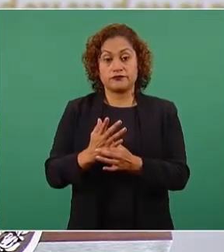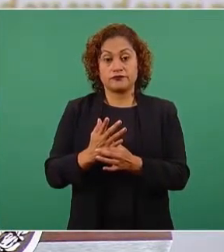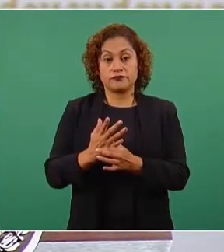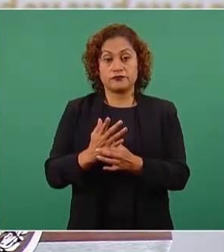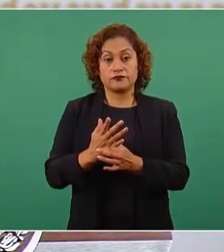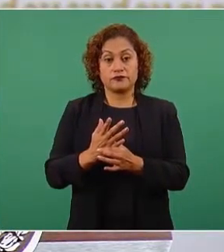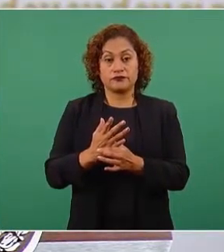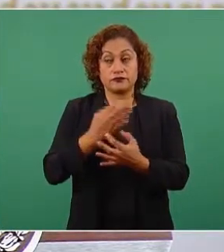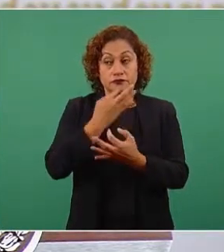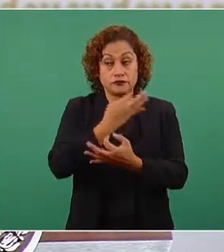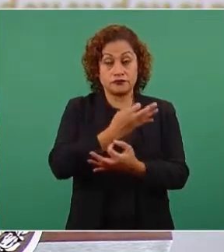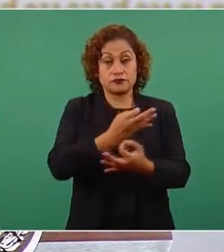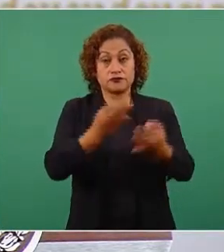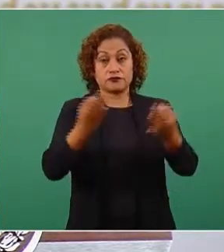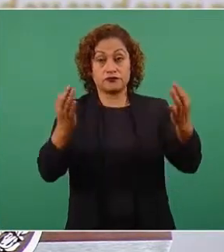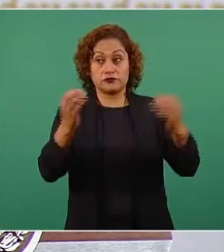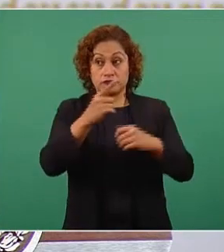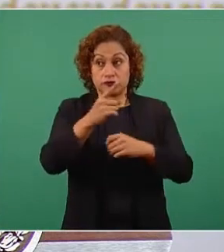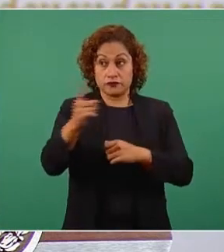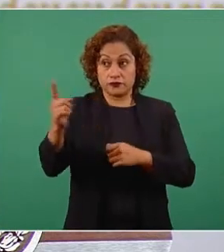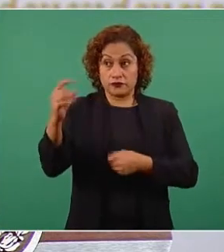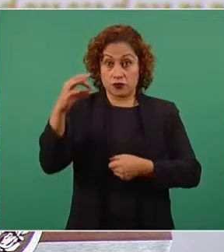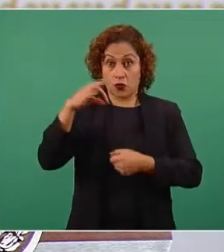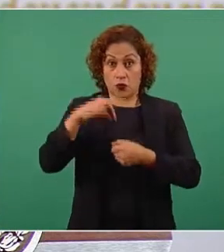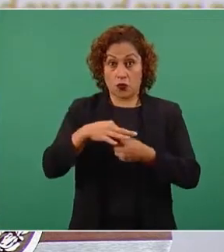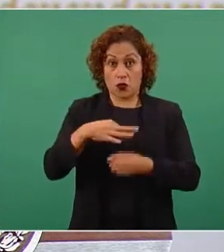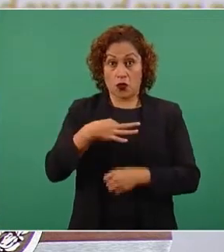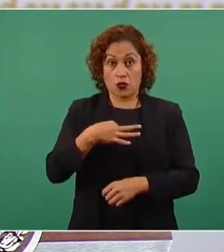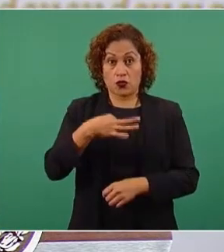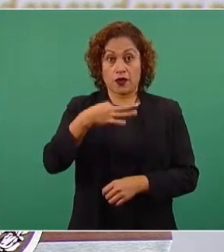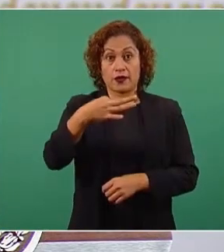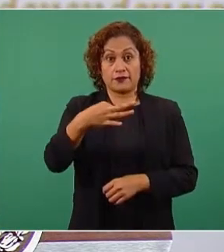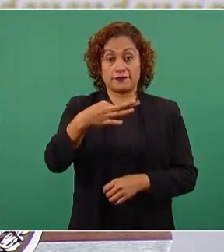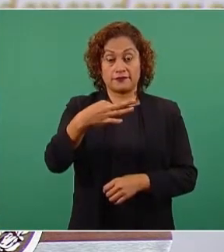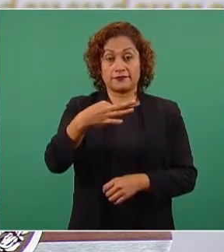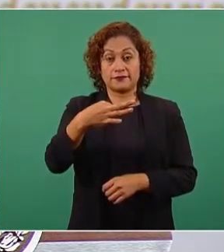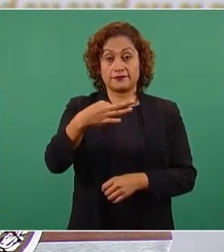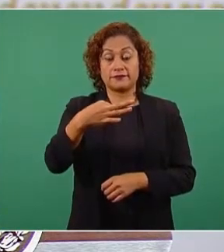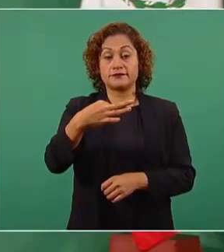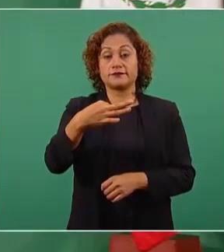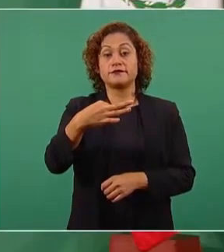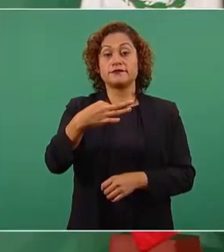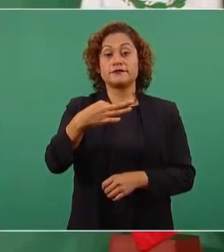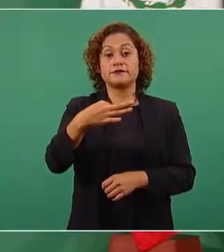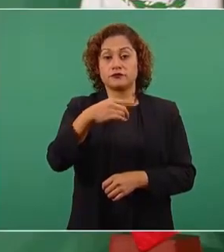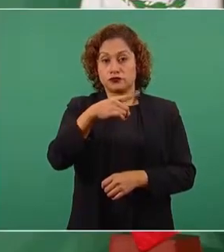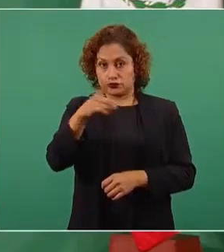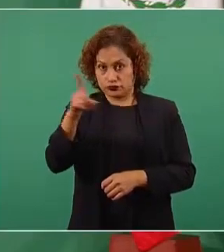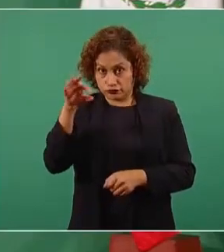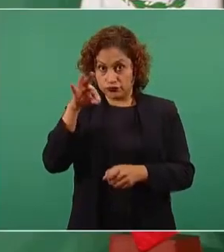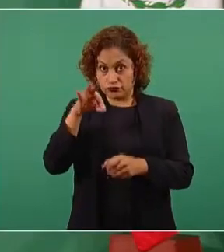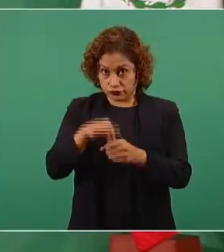por él o si lo ayudas,